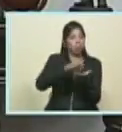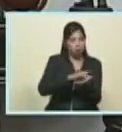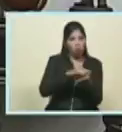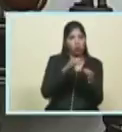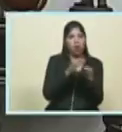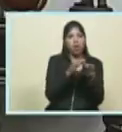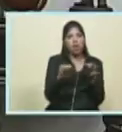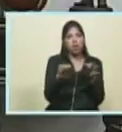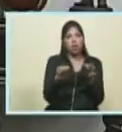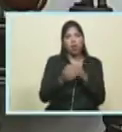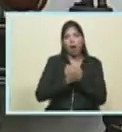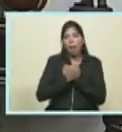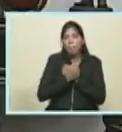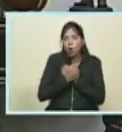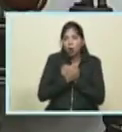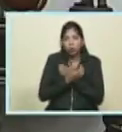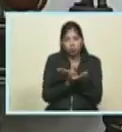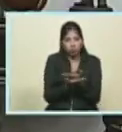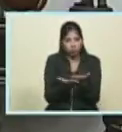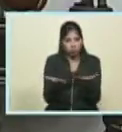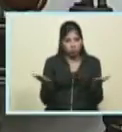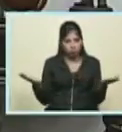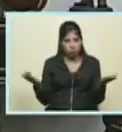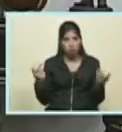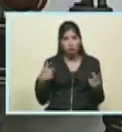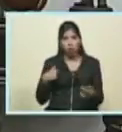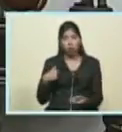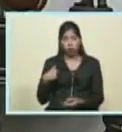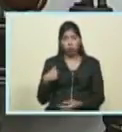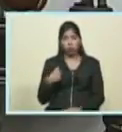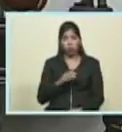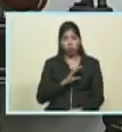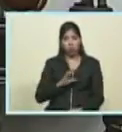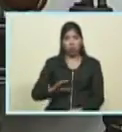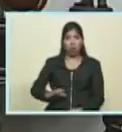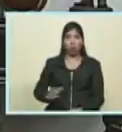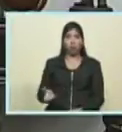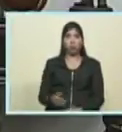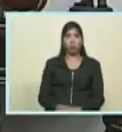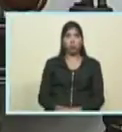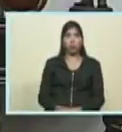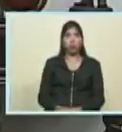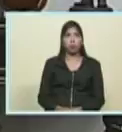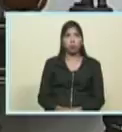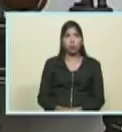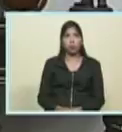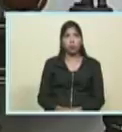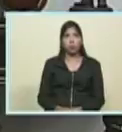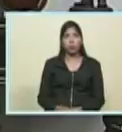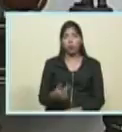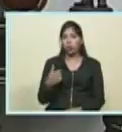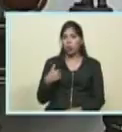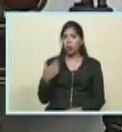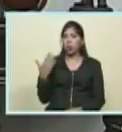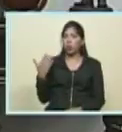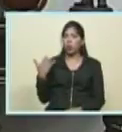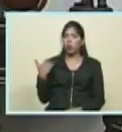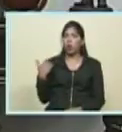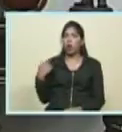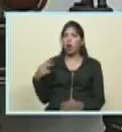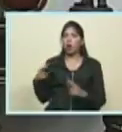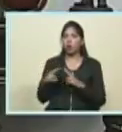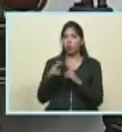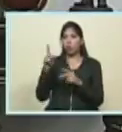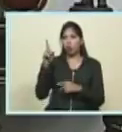solidaridad y el amor yo soy cristiano vengo del encuentro con la organización